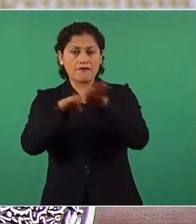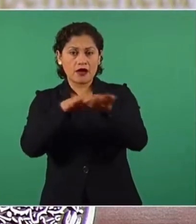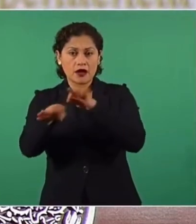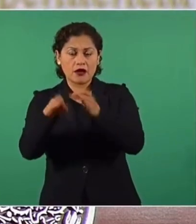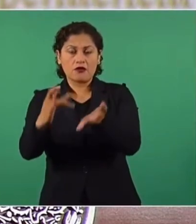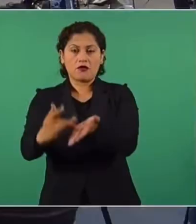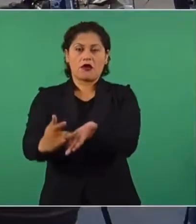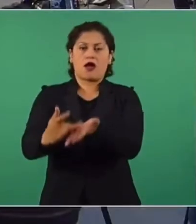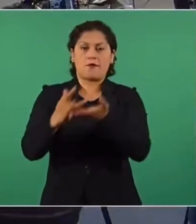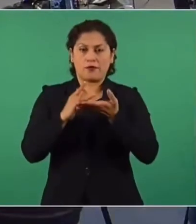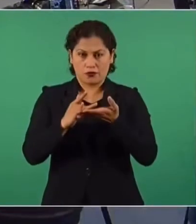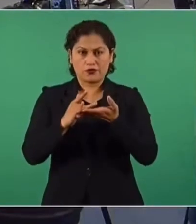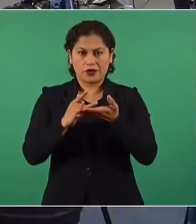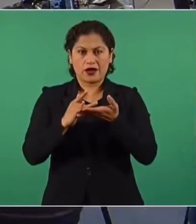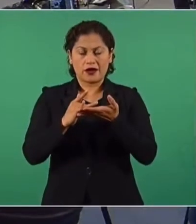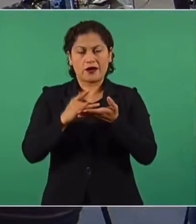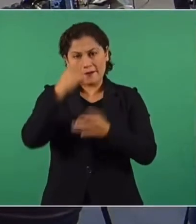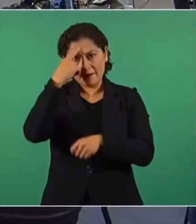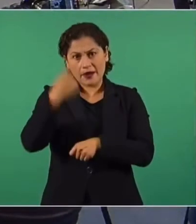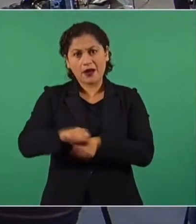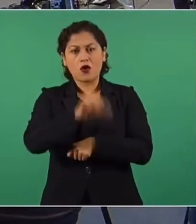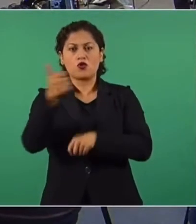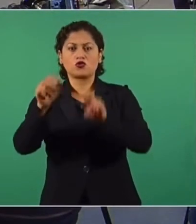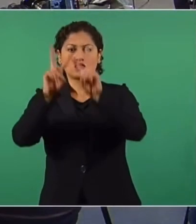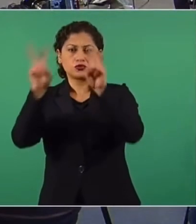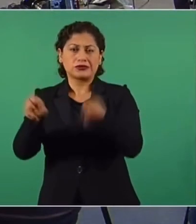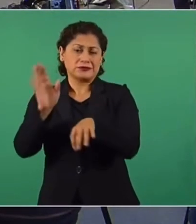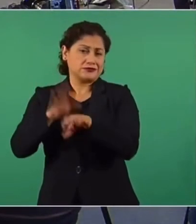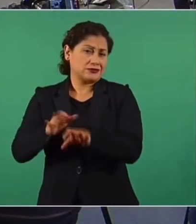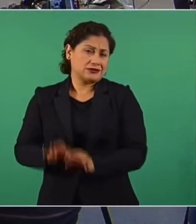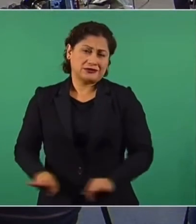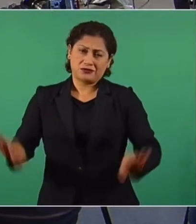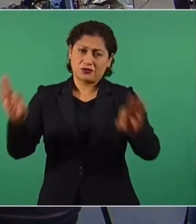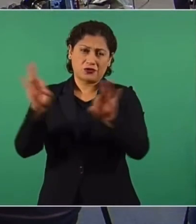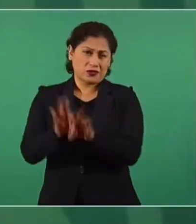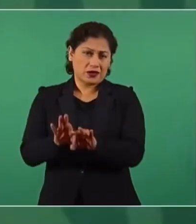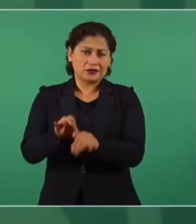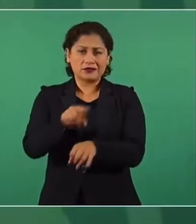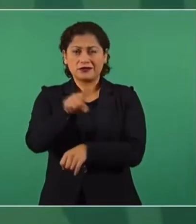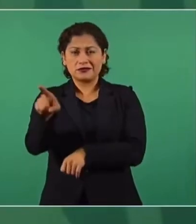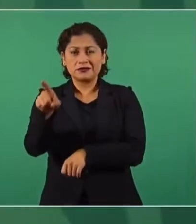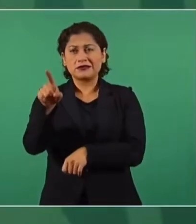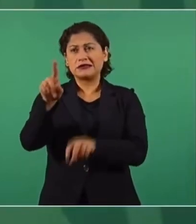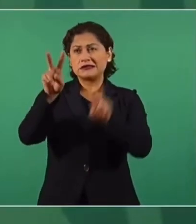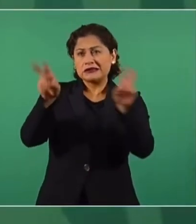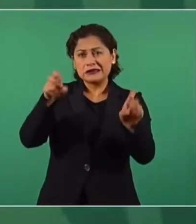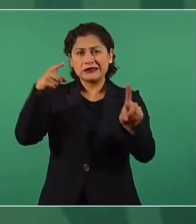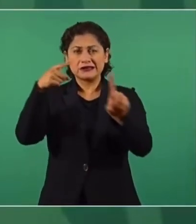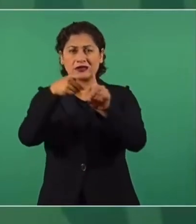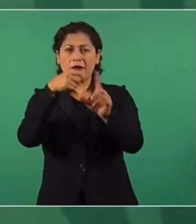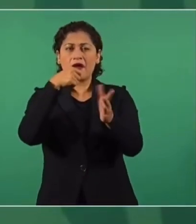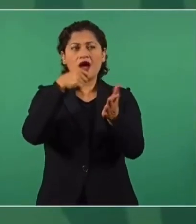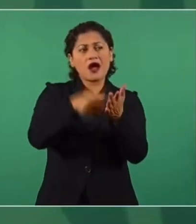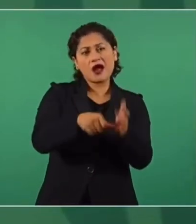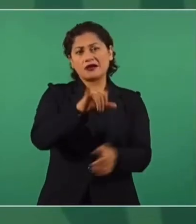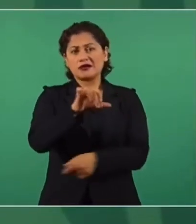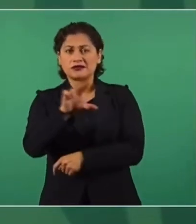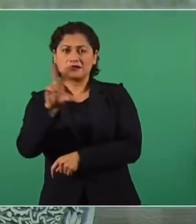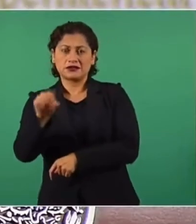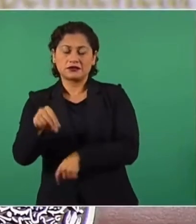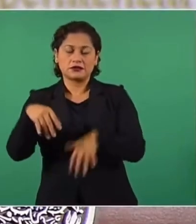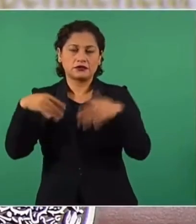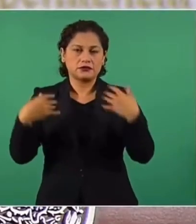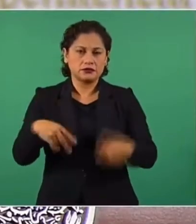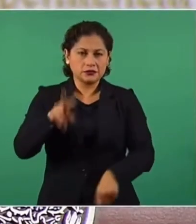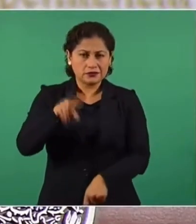trabajar temas que realmente de verdad son importantes. Si el hecho de la carta o no la carta, yo he visto los medios y de verdad ocupan un espacio